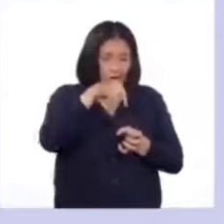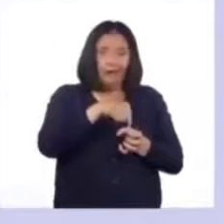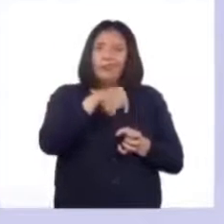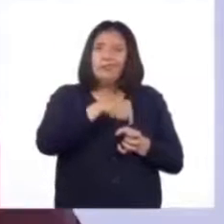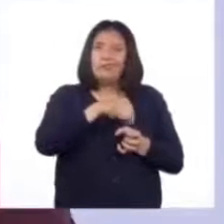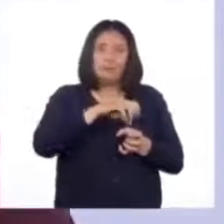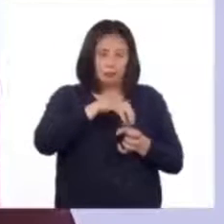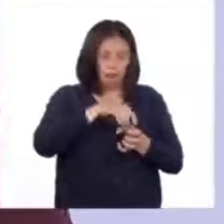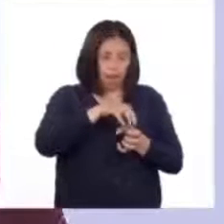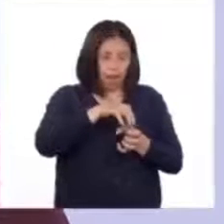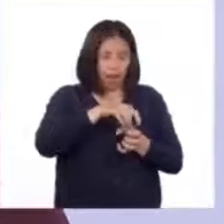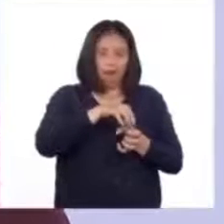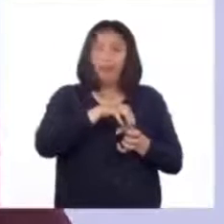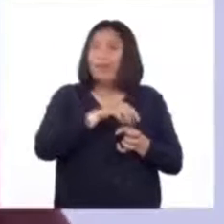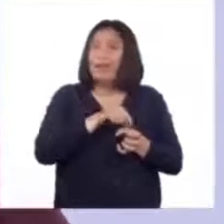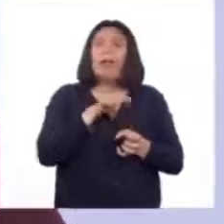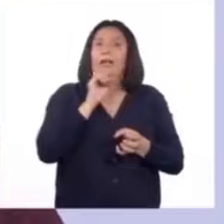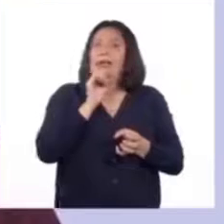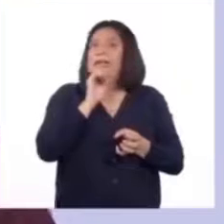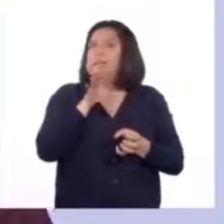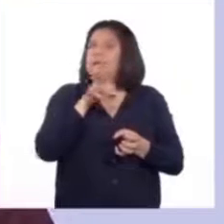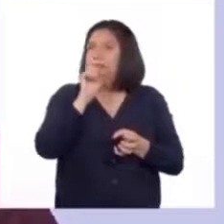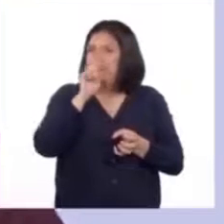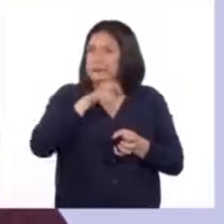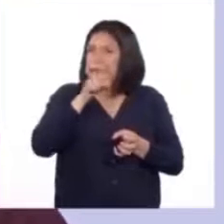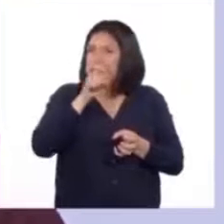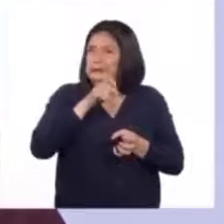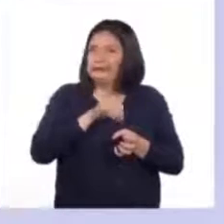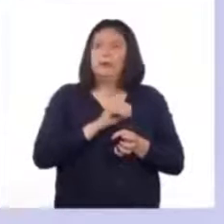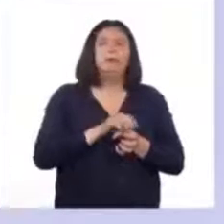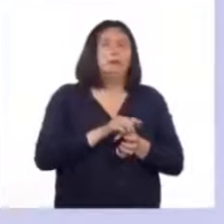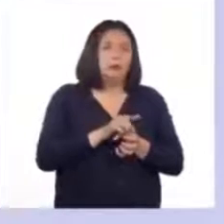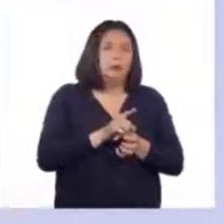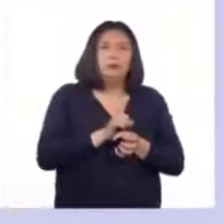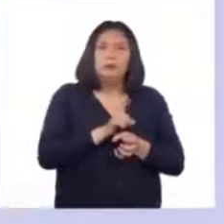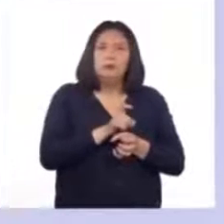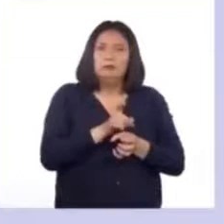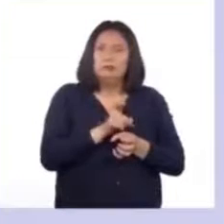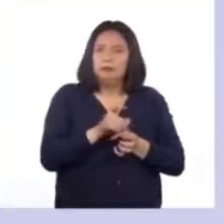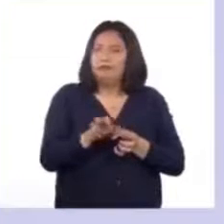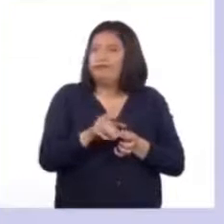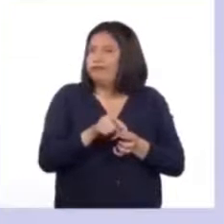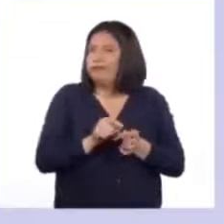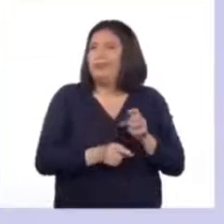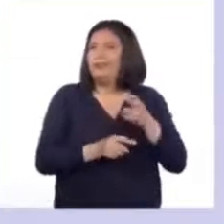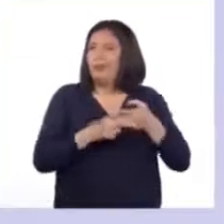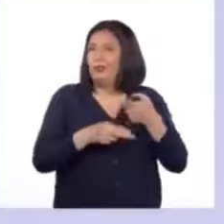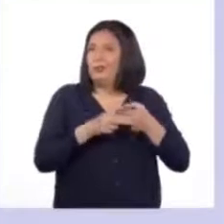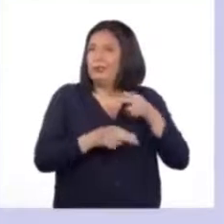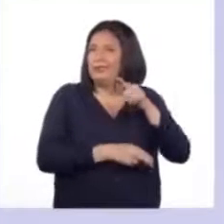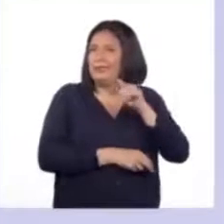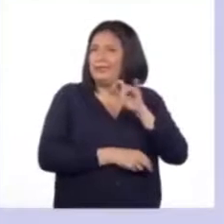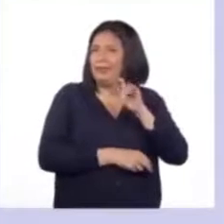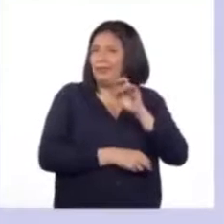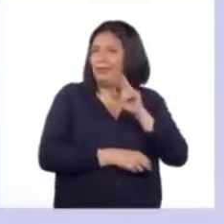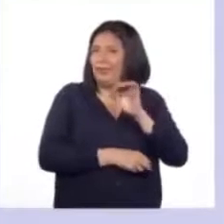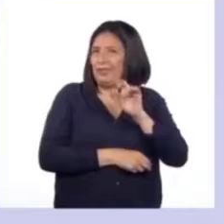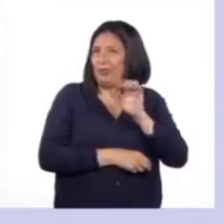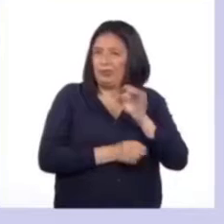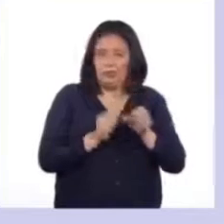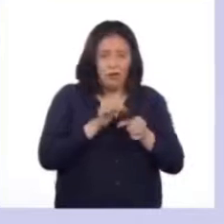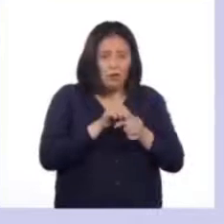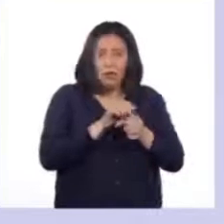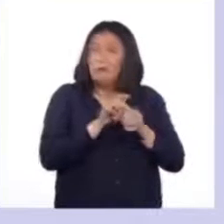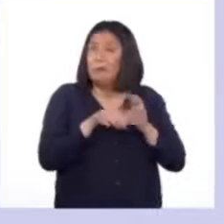hormonas envían la señal de que deben empezar a producir la hormona testosterona y pequeñas células